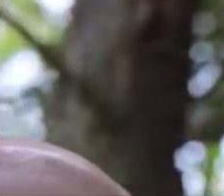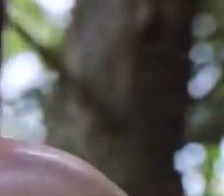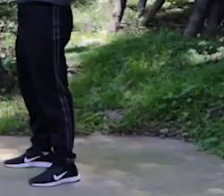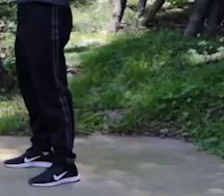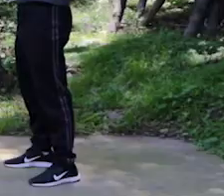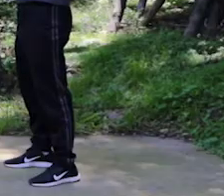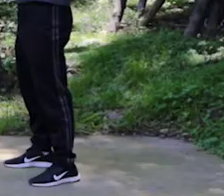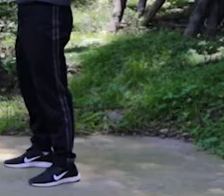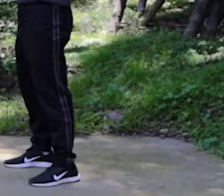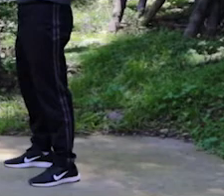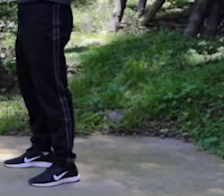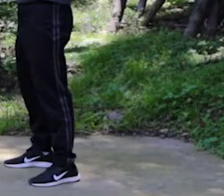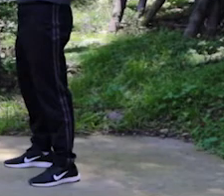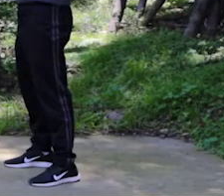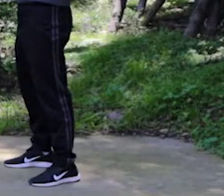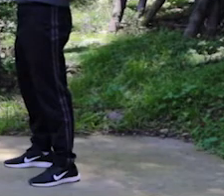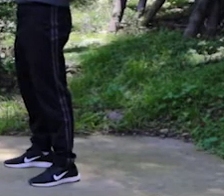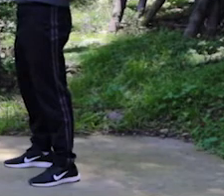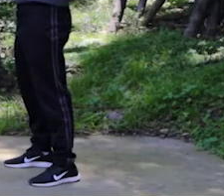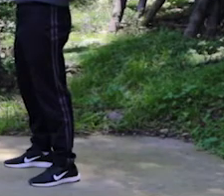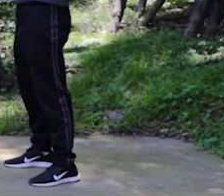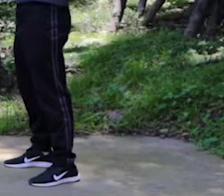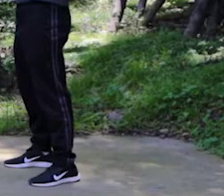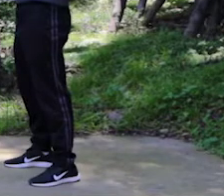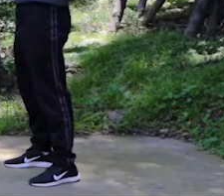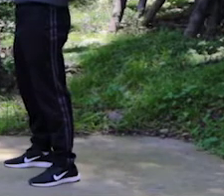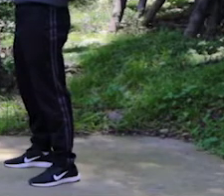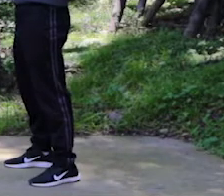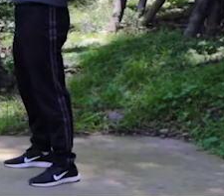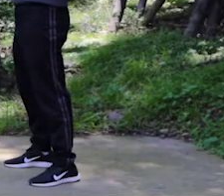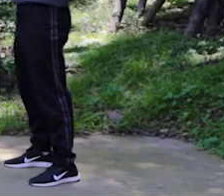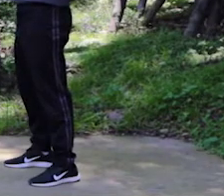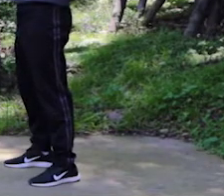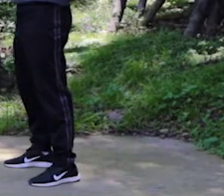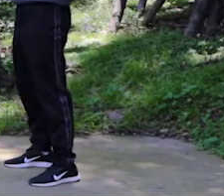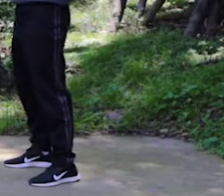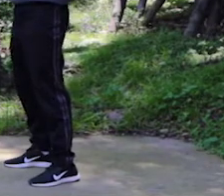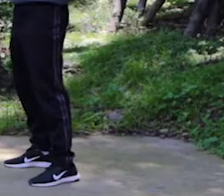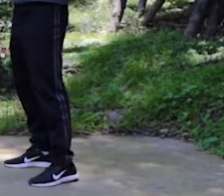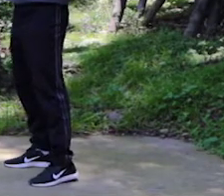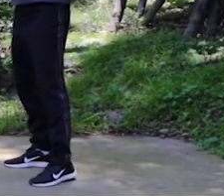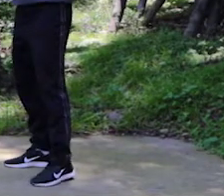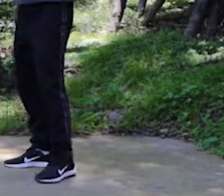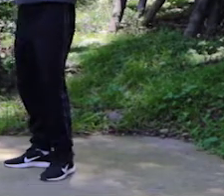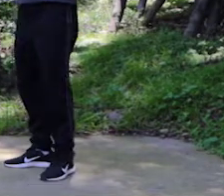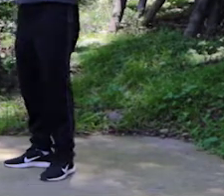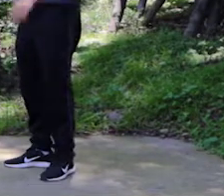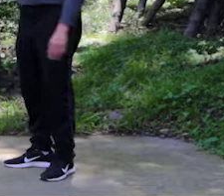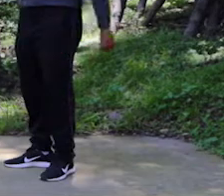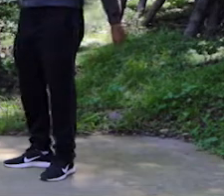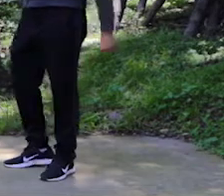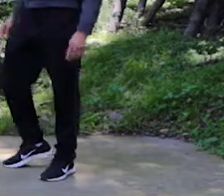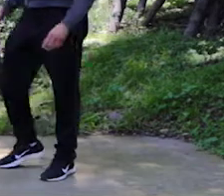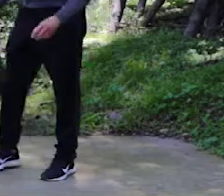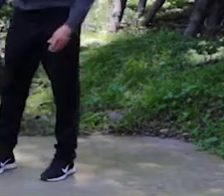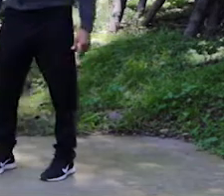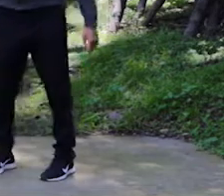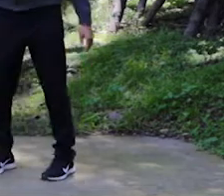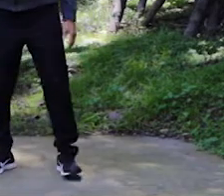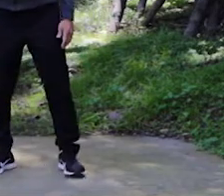bien, perfecto, exacto, así es, así es. Ok, perfecto. Ahora vamos a hacer la demostración.